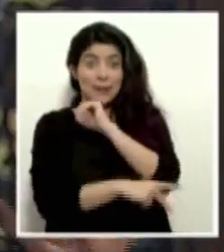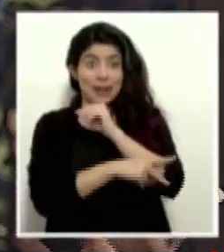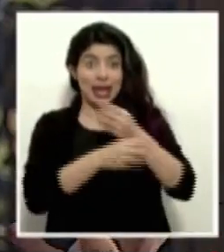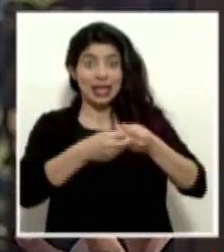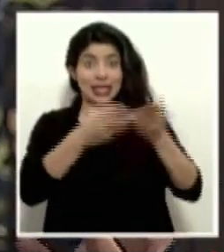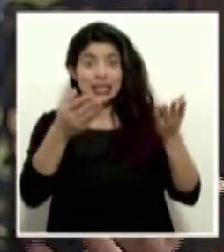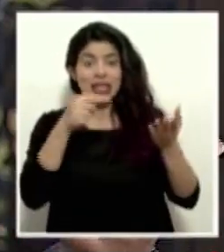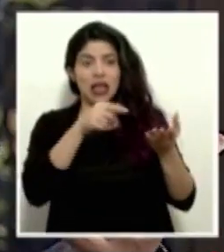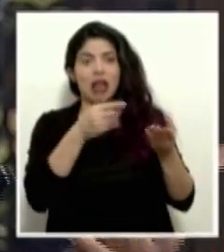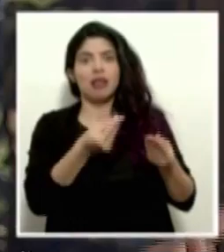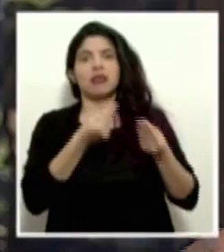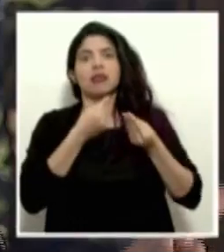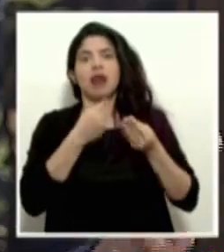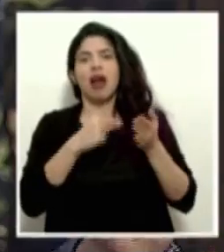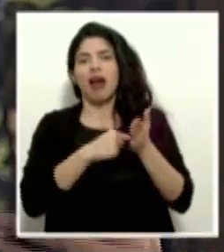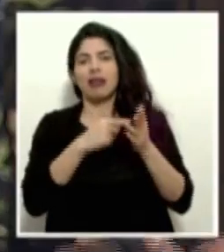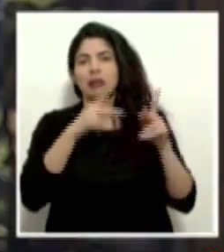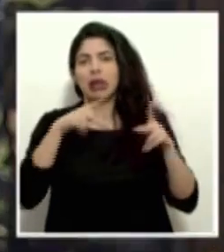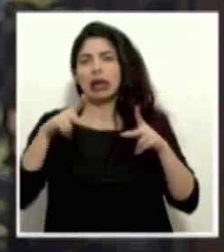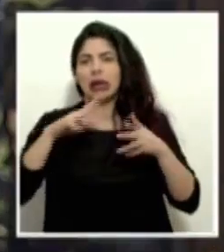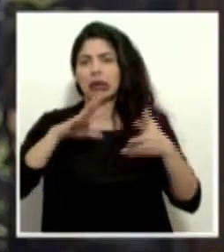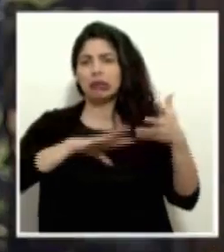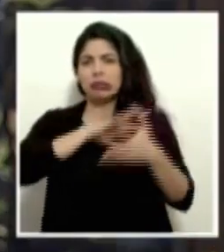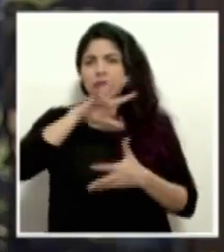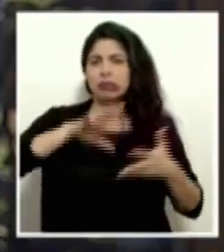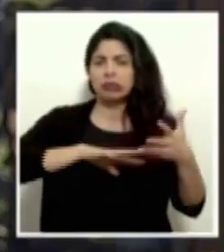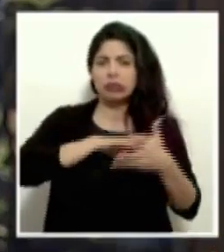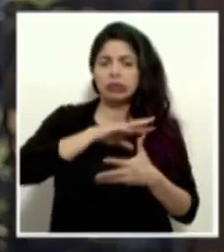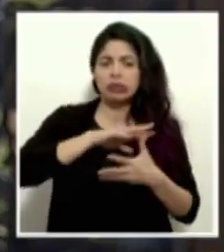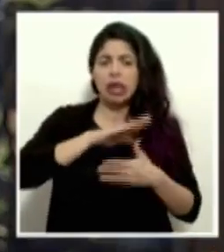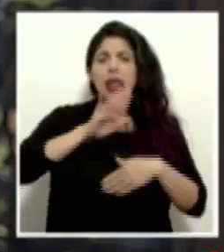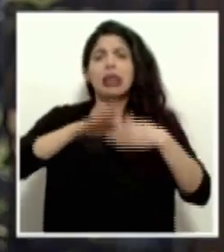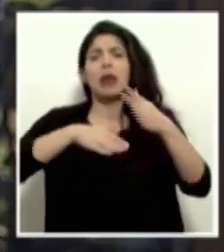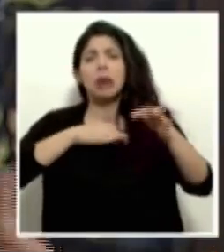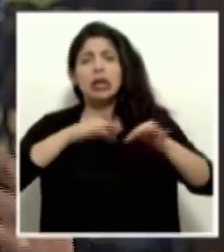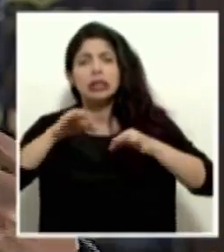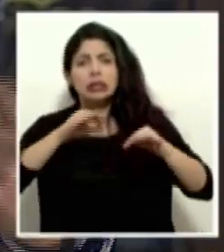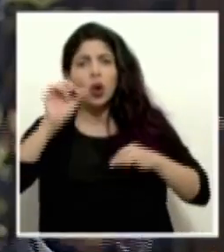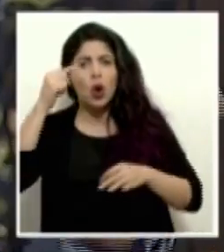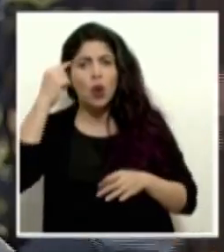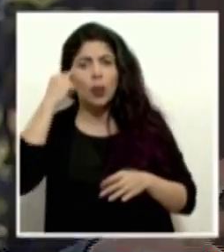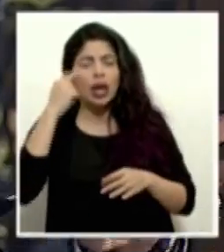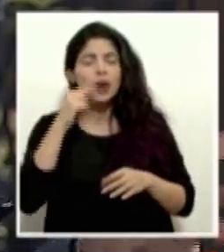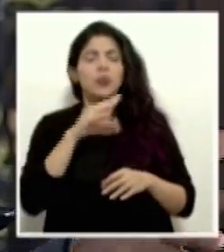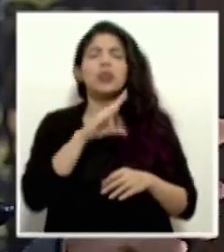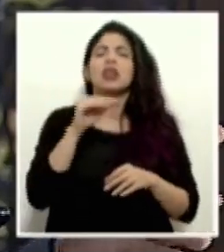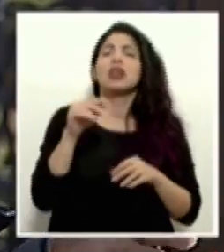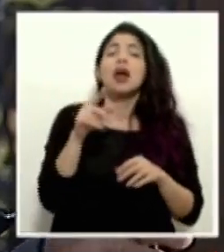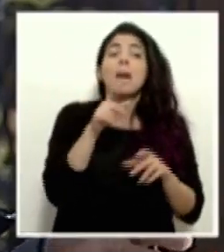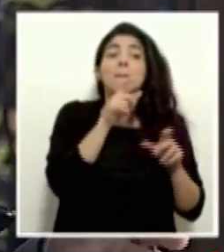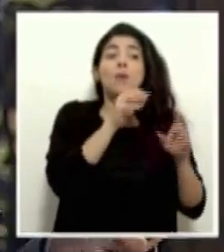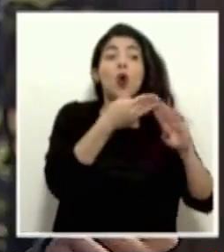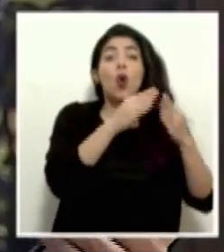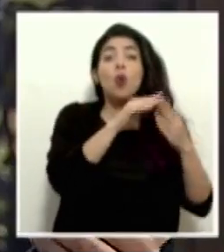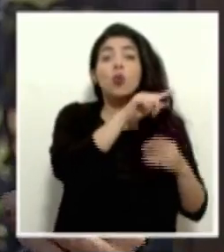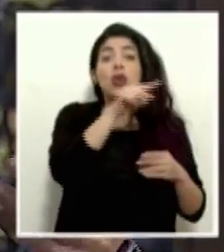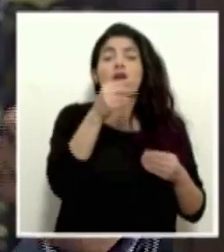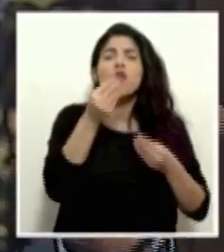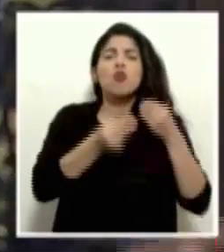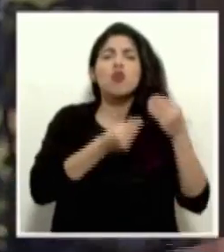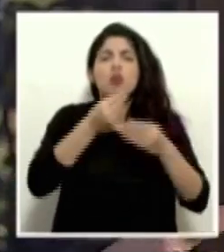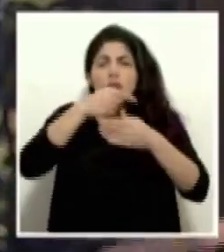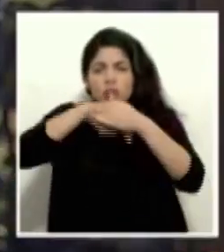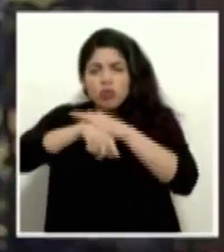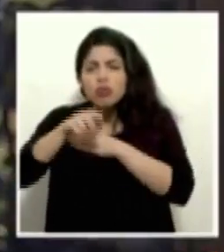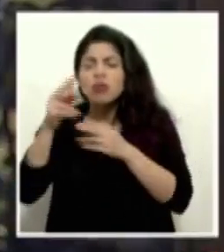y que, bueno, genera a veces mucha confusión y después aclaraciones por parte del gobierno? ¿Y dónde podrían acceder las comunidades a